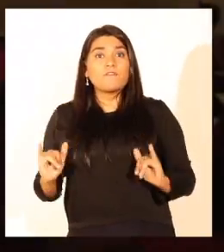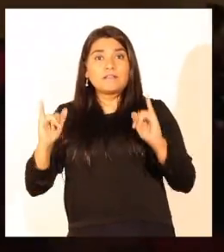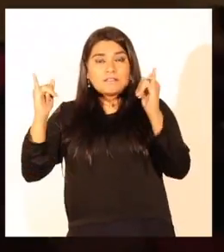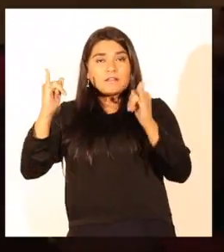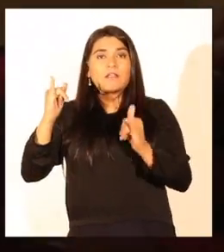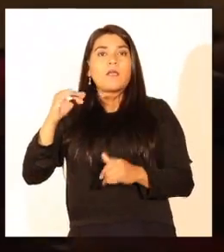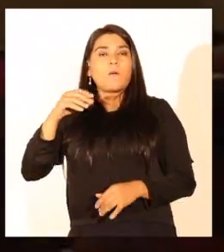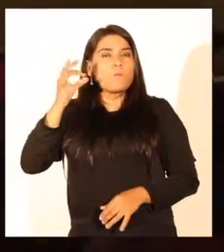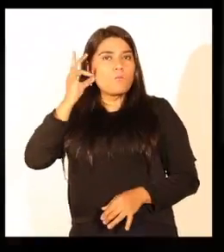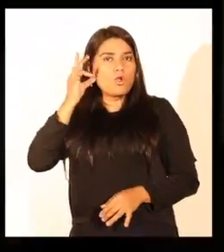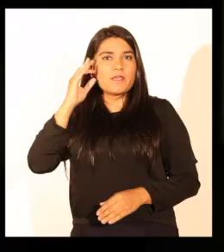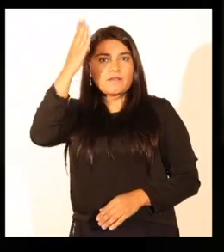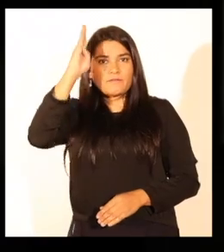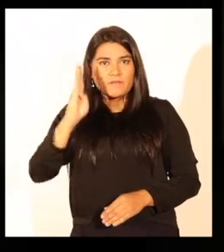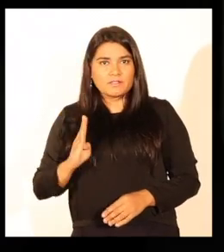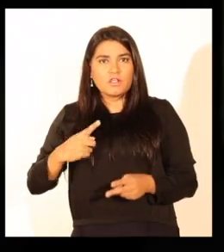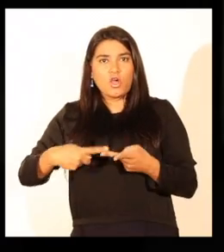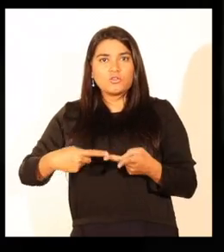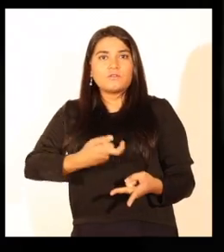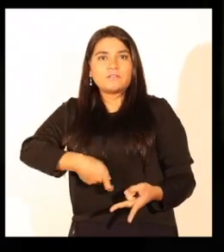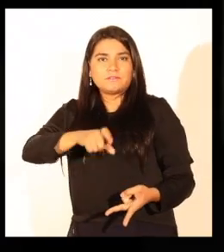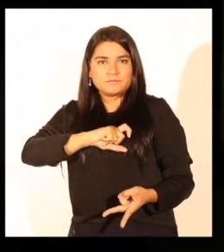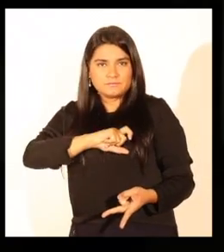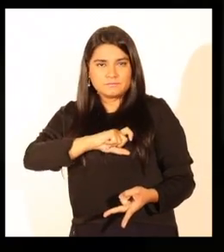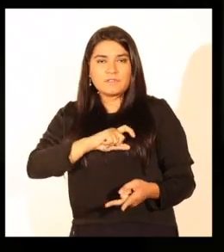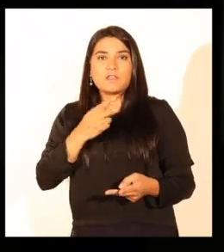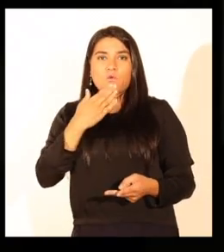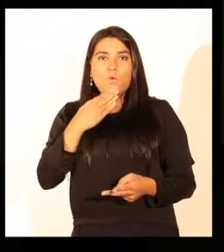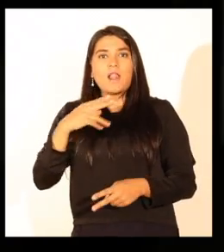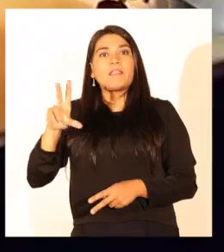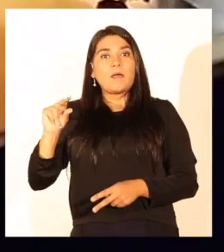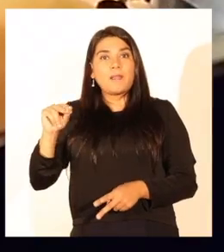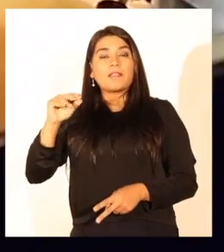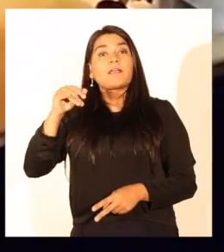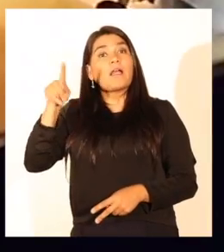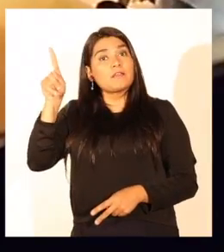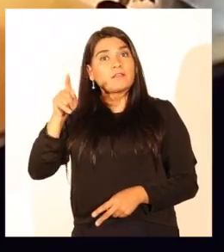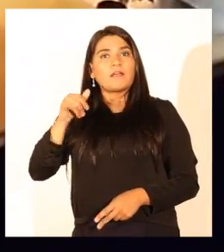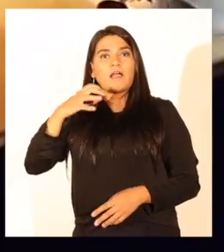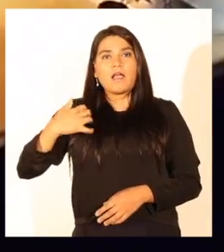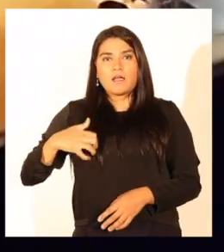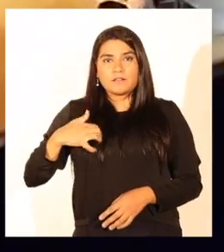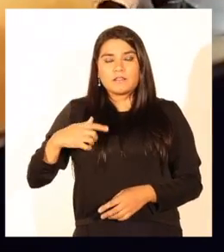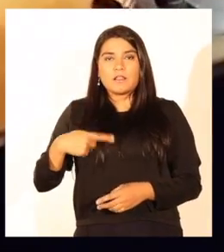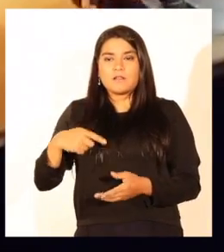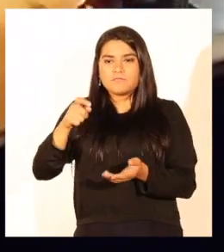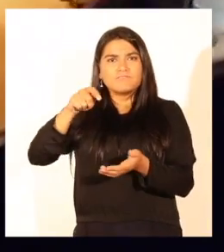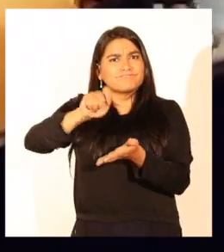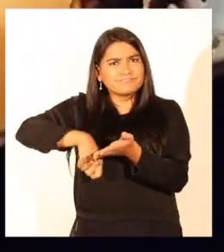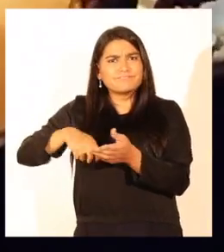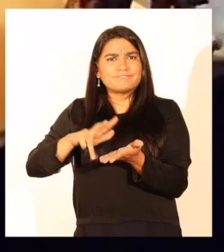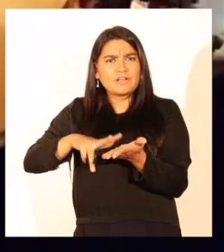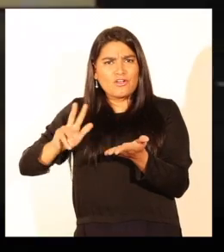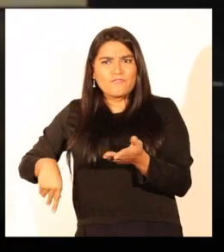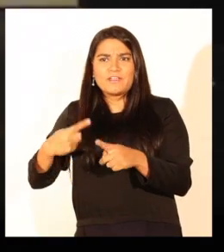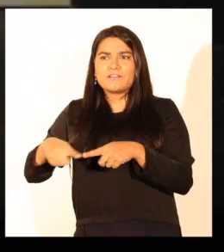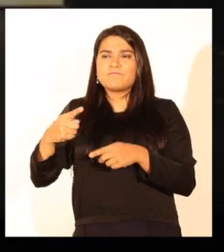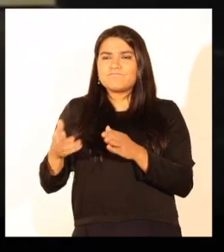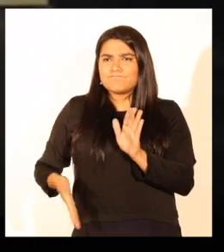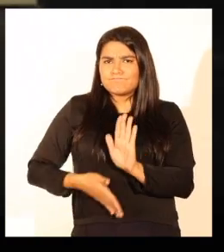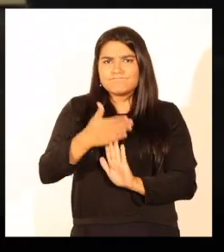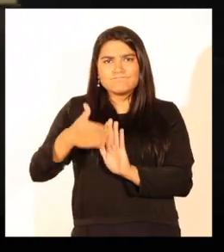Calas de Brasil y Teatro Tenerife en España, y de La Plata en Buenos Aires con convenios para pasantías, clases